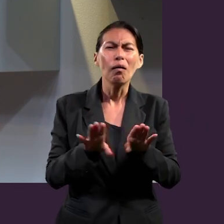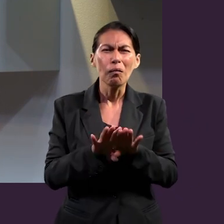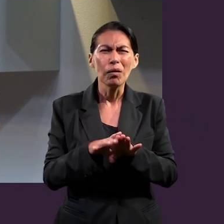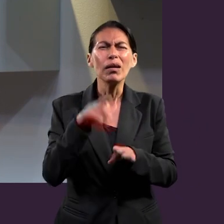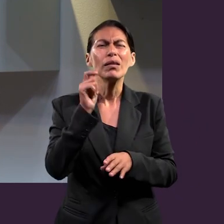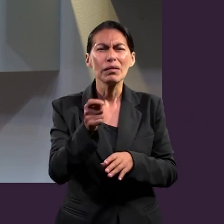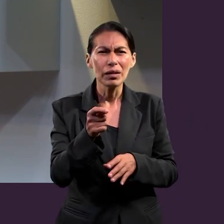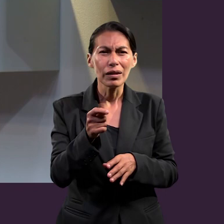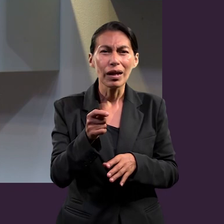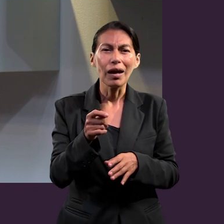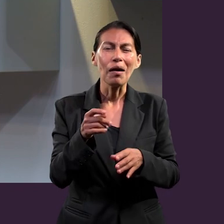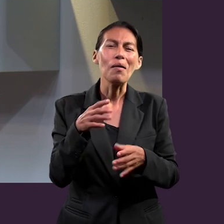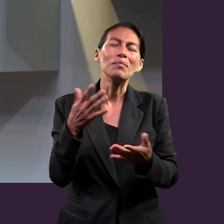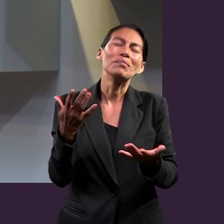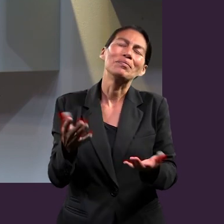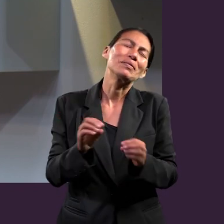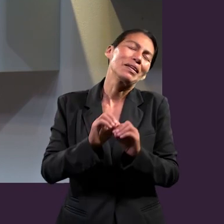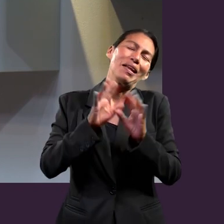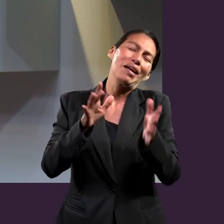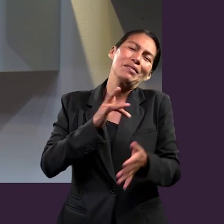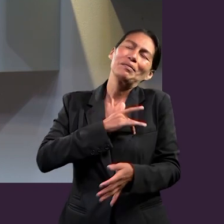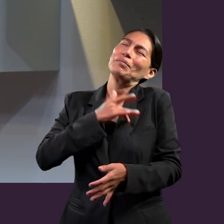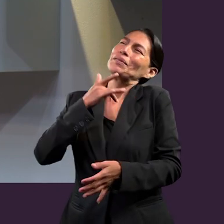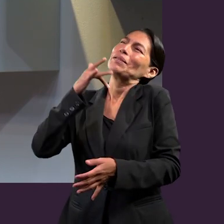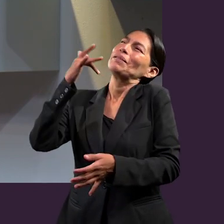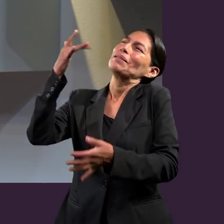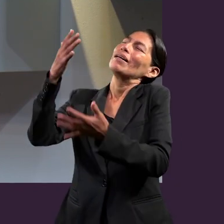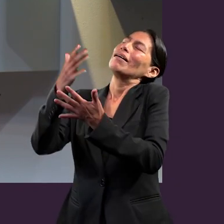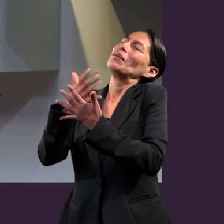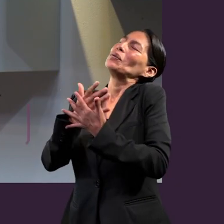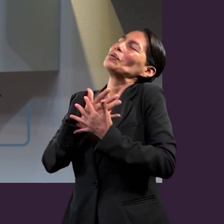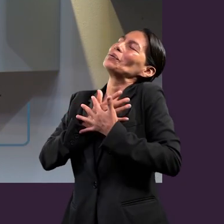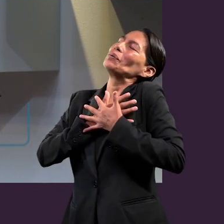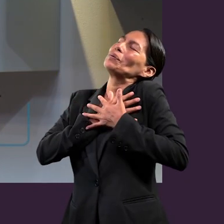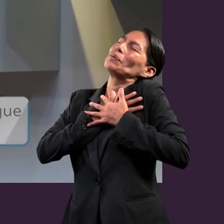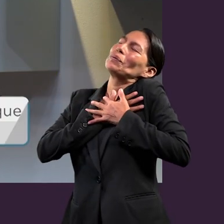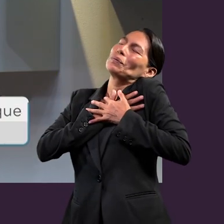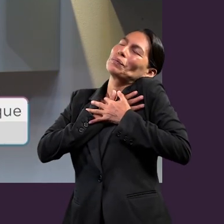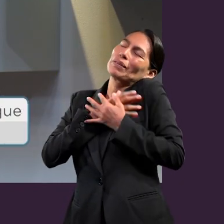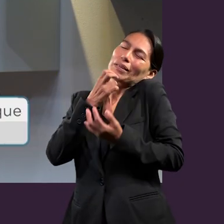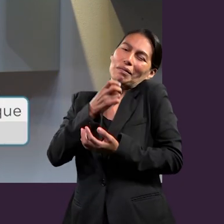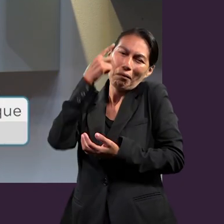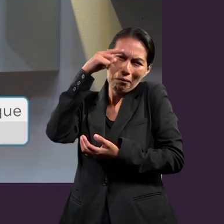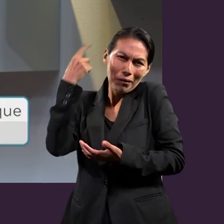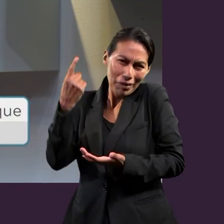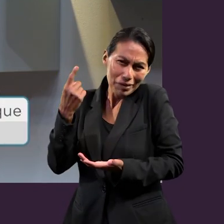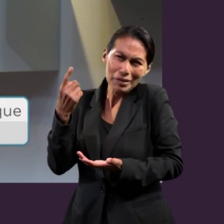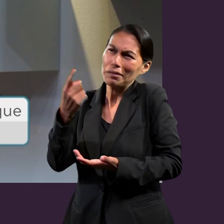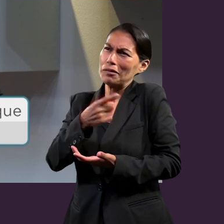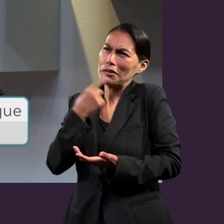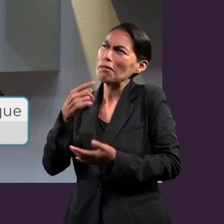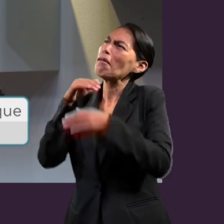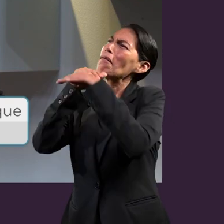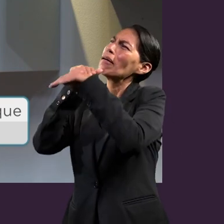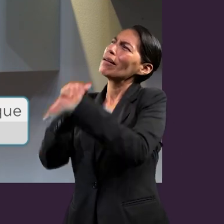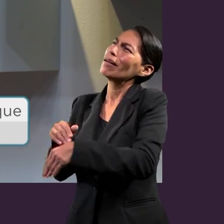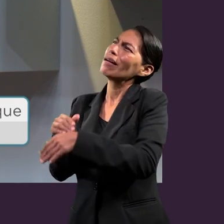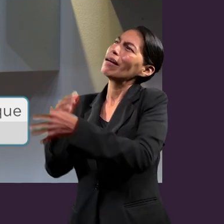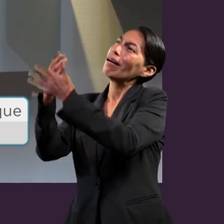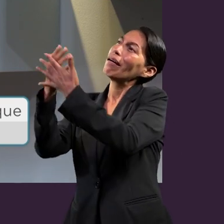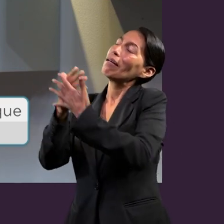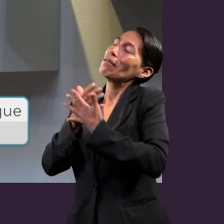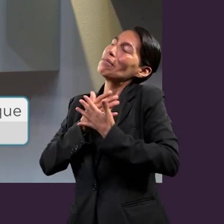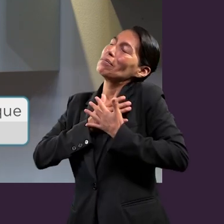a hacerlo es realmente enamorándonos de Dios. Si nos enamoramos de Dios, no será gravoso, no será pesado, sino vendrán